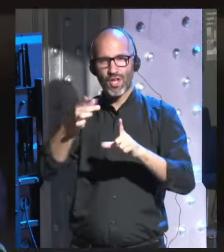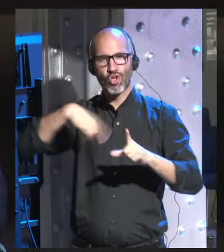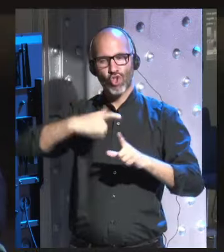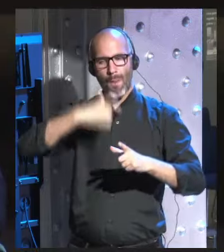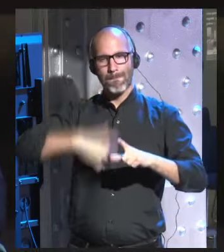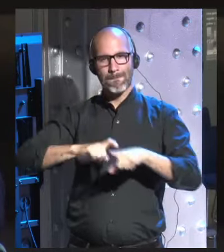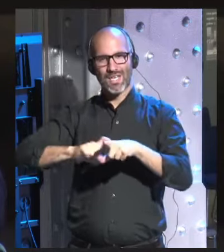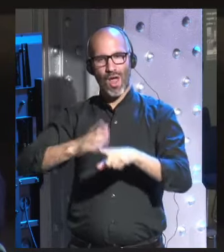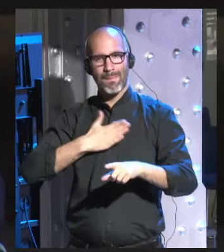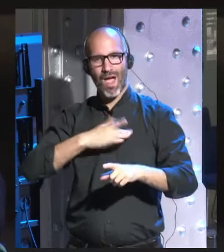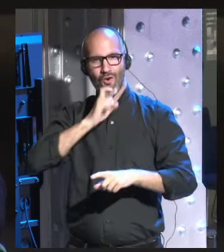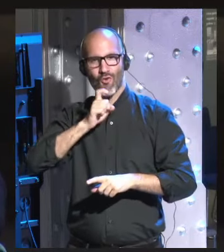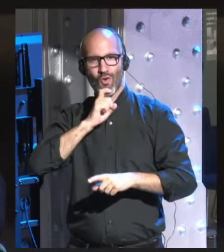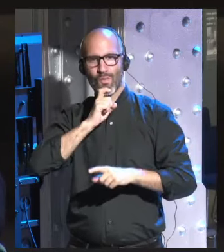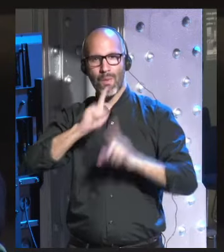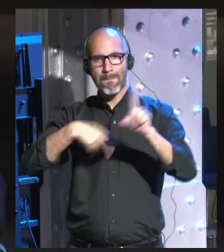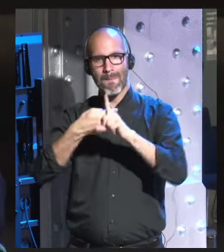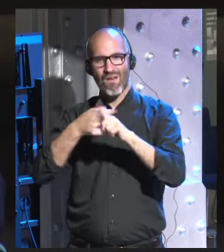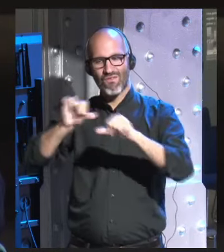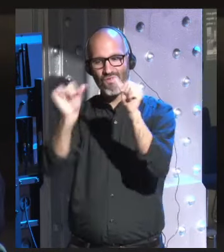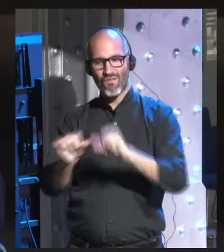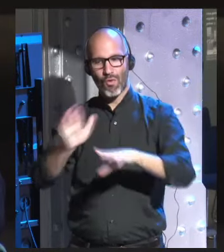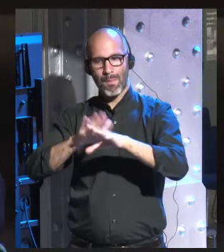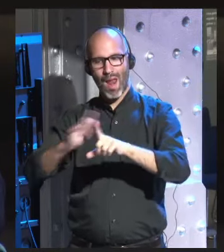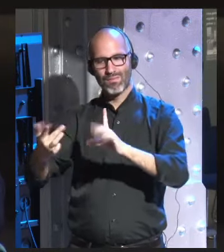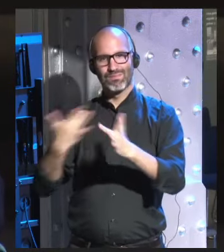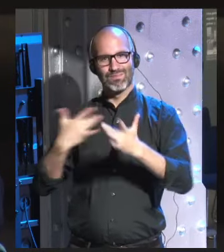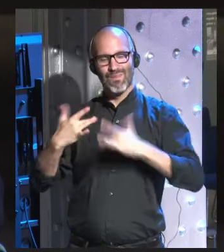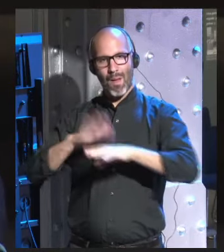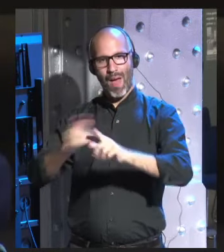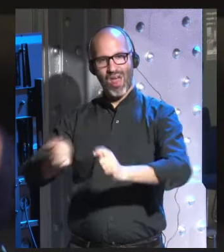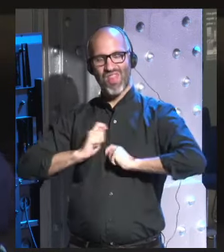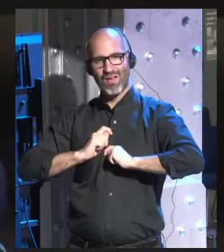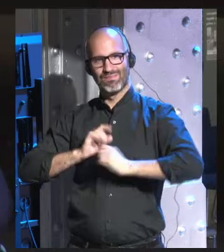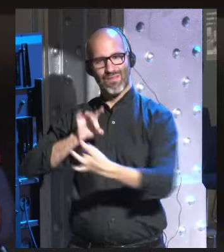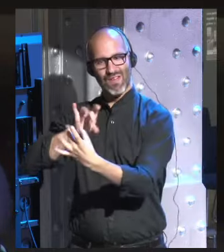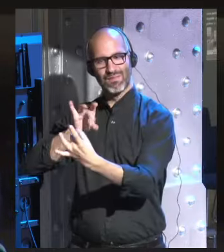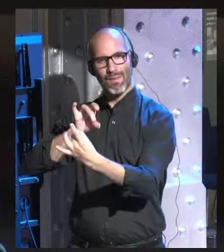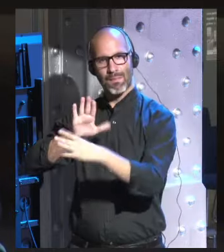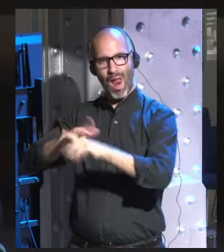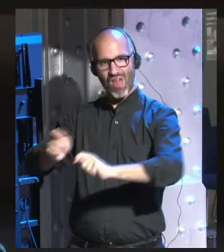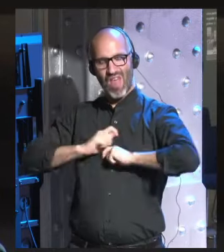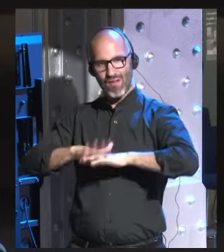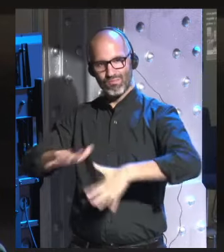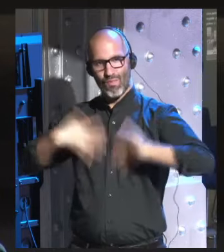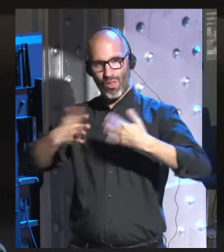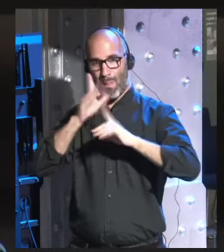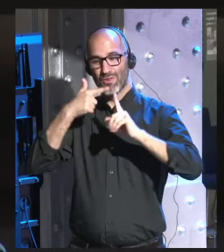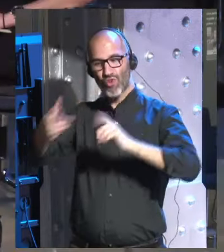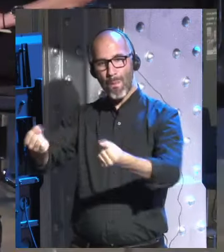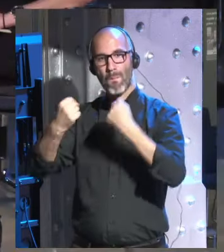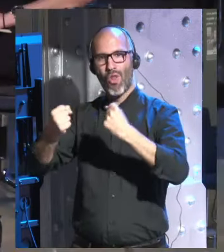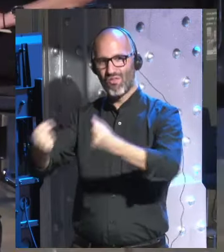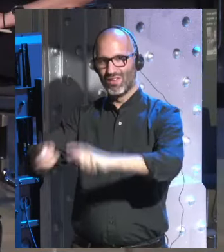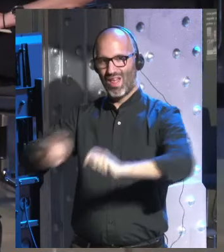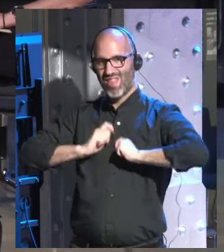personalidad tenemos y cómo tocar nuestros votores emocionales eso le dará un poder inmenso sobre